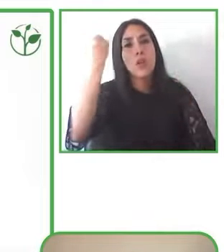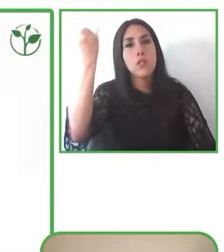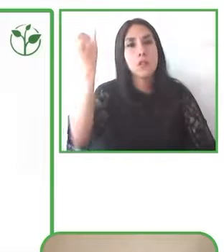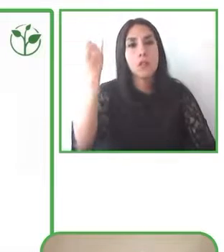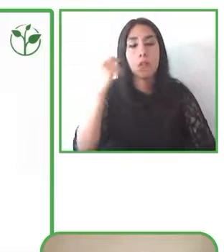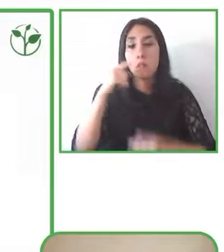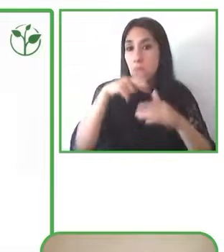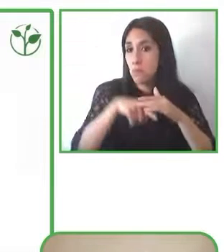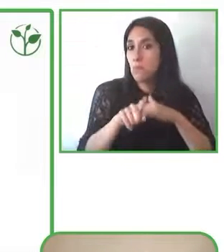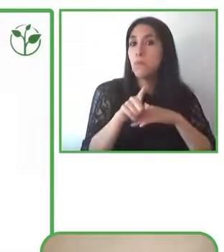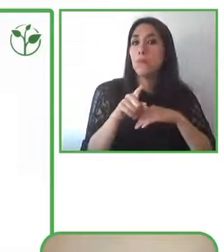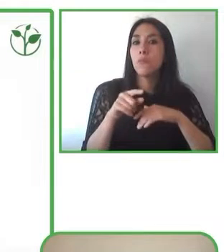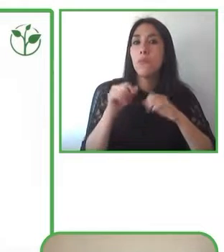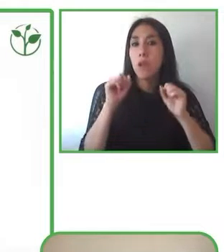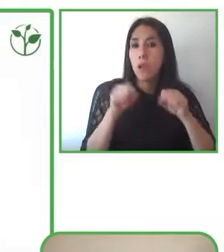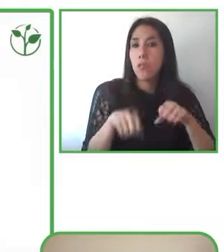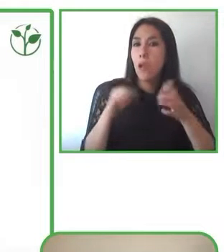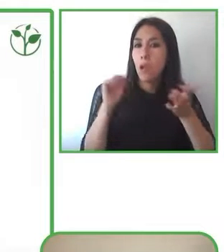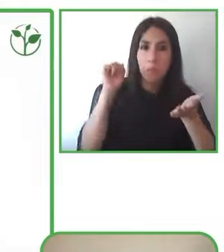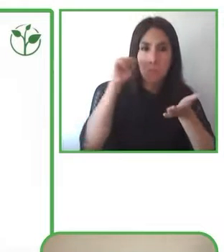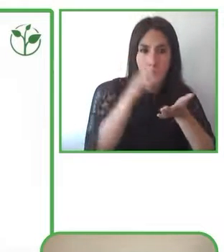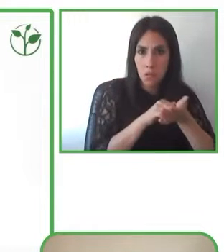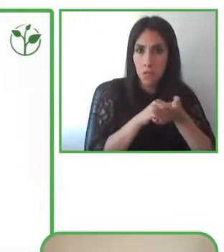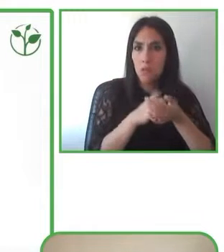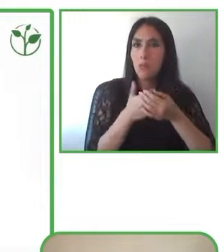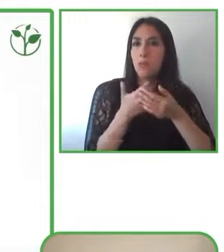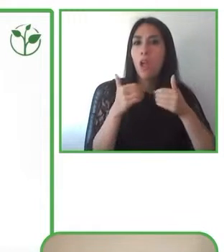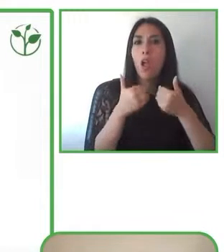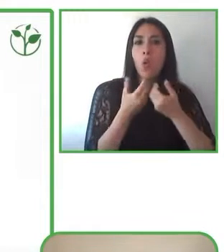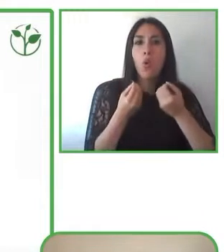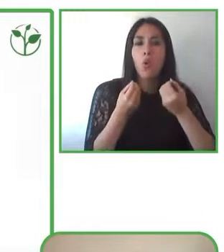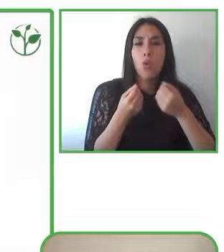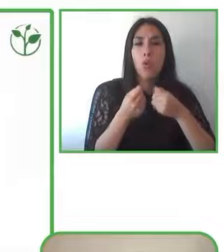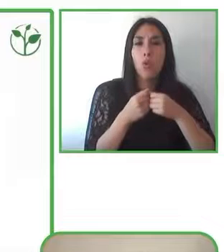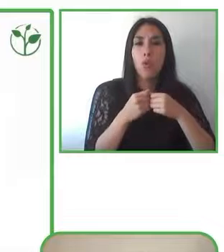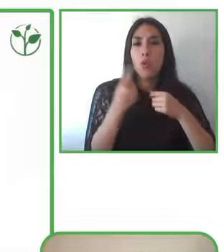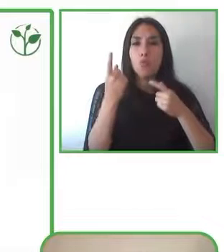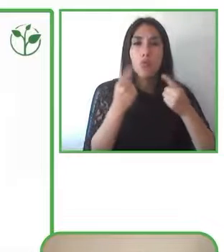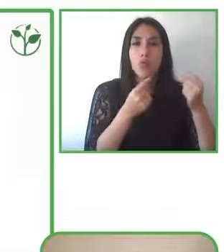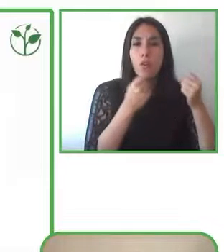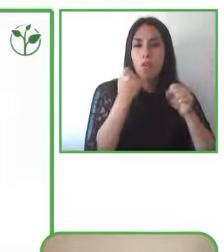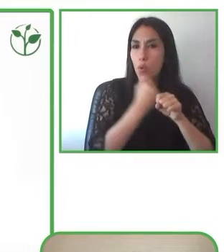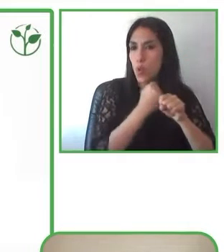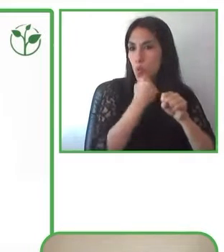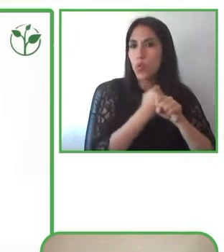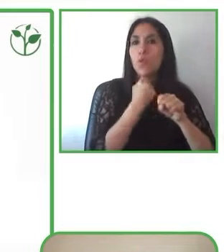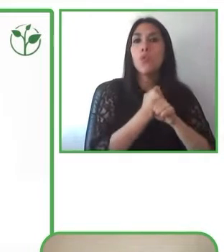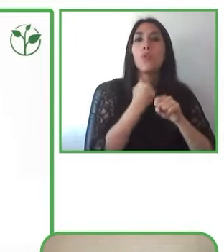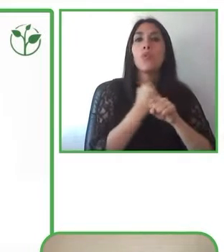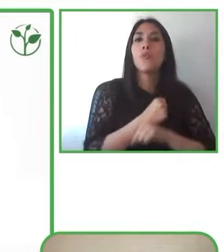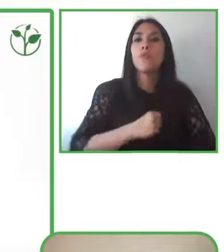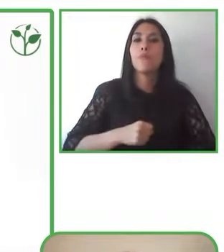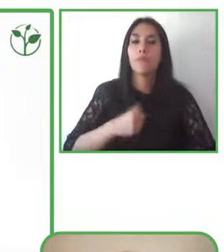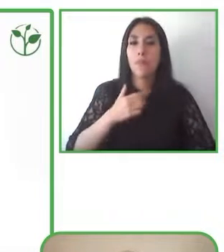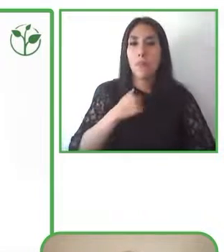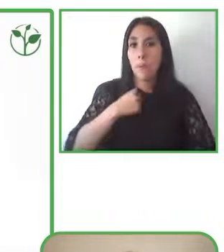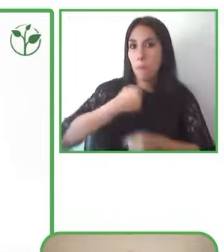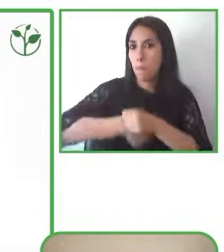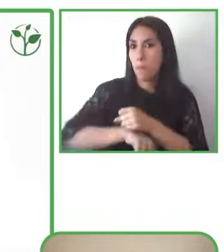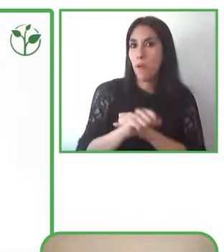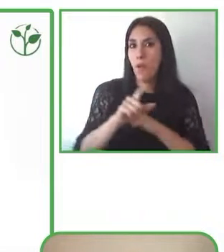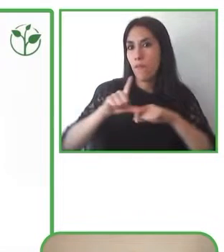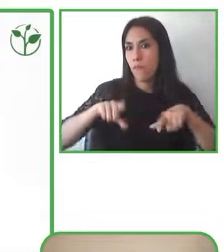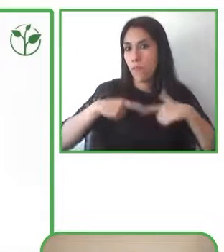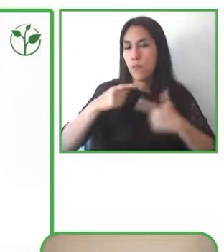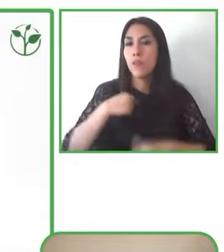podía ella trabajar para mejorar la vida de su hija o el caso también de Gustavo que él mismo nos